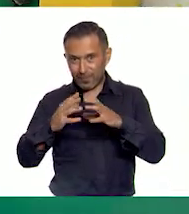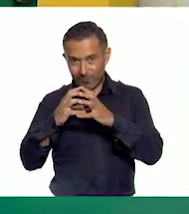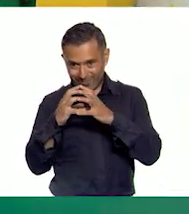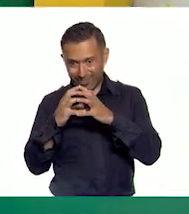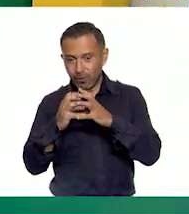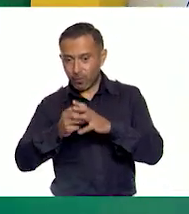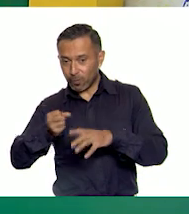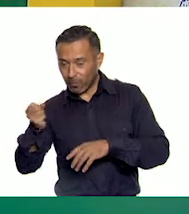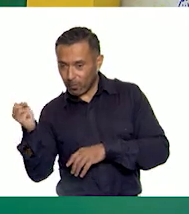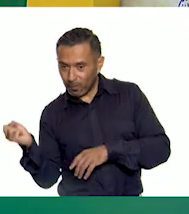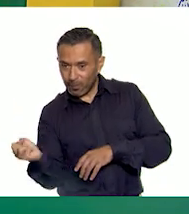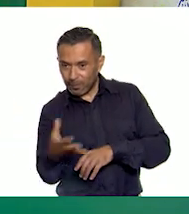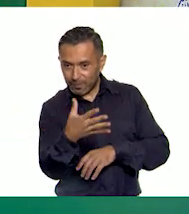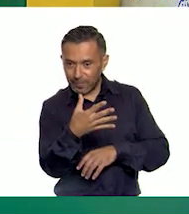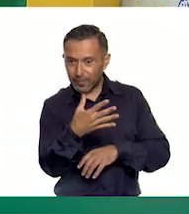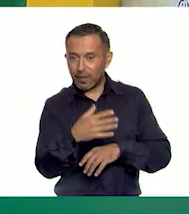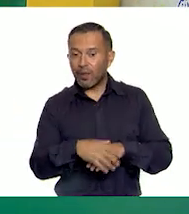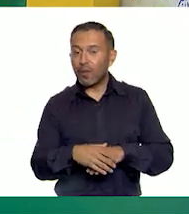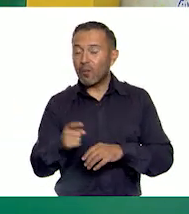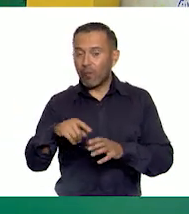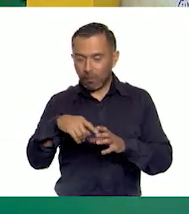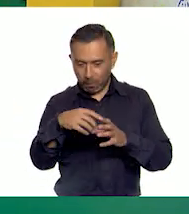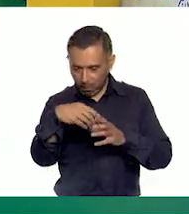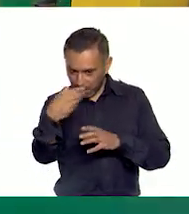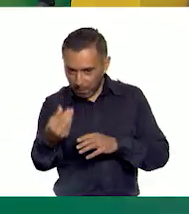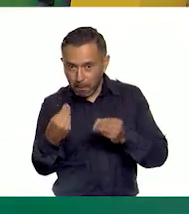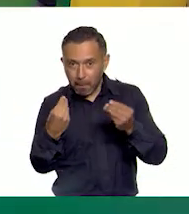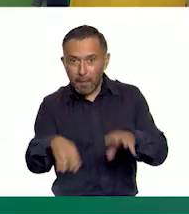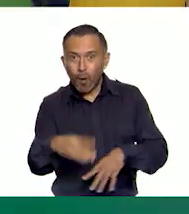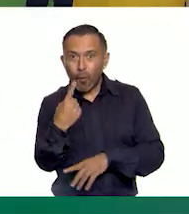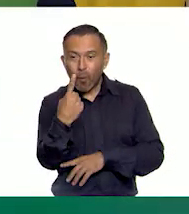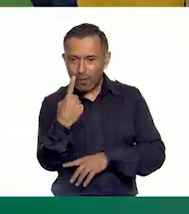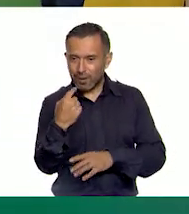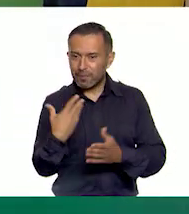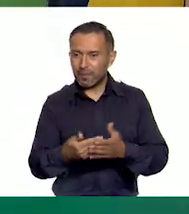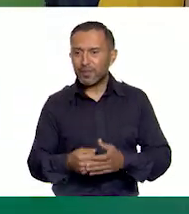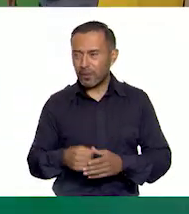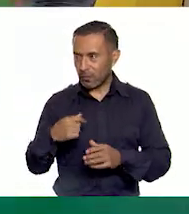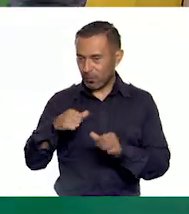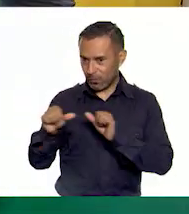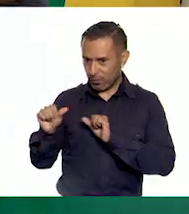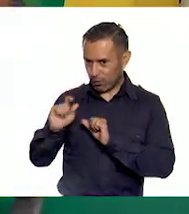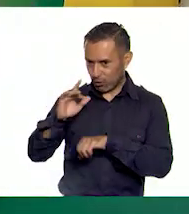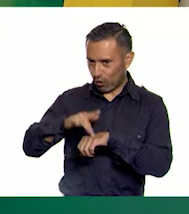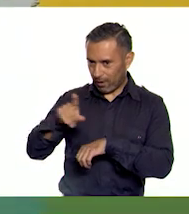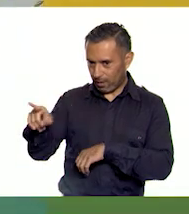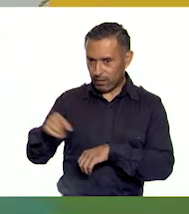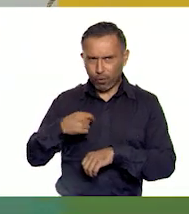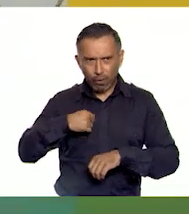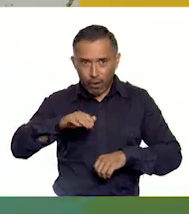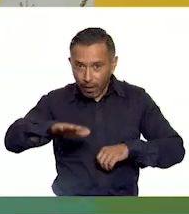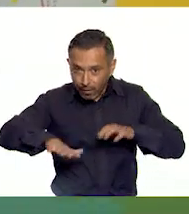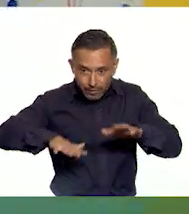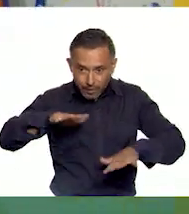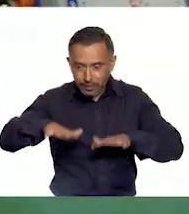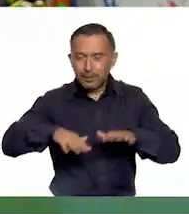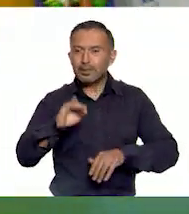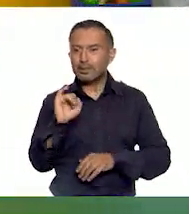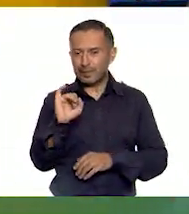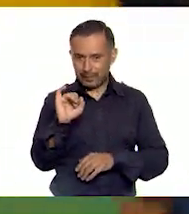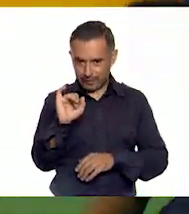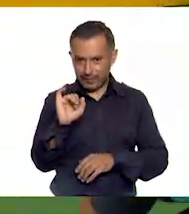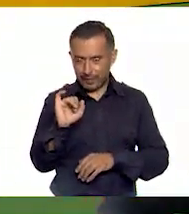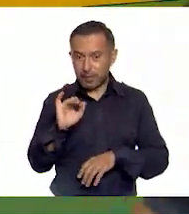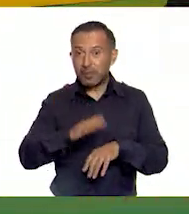lanzamos. ¡Ay, tiró uno! Voy a levantar mi material. a ver, entonces aquí queda gateando, ¿verdad? Así es, gateando.